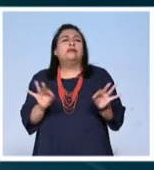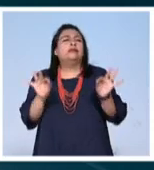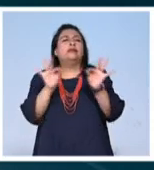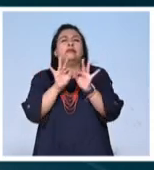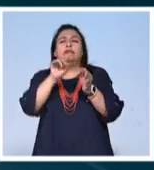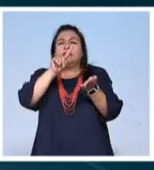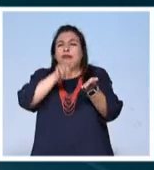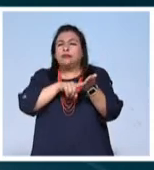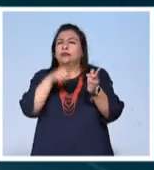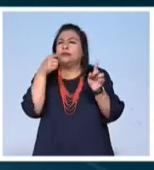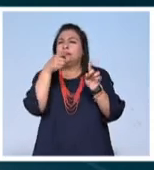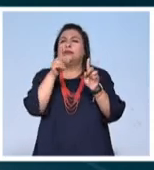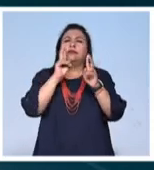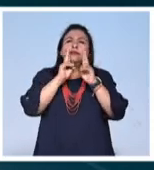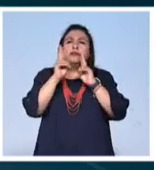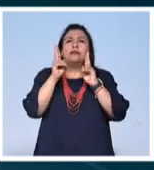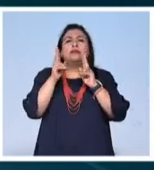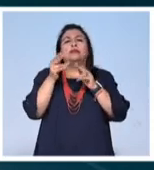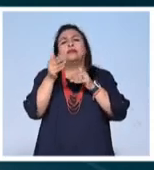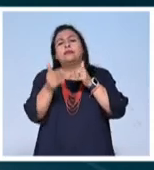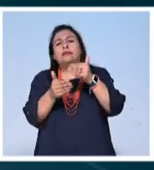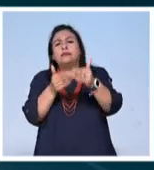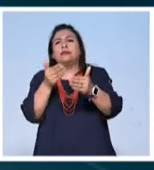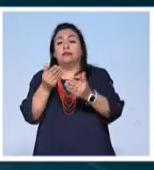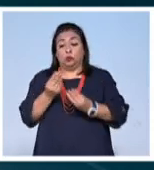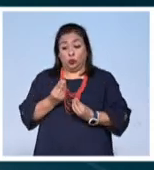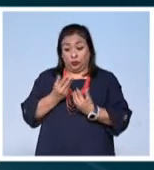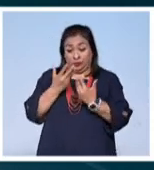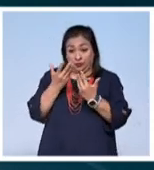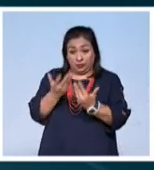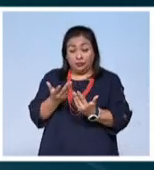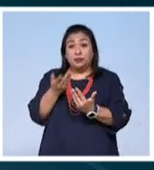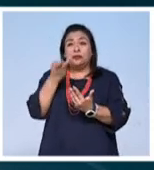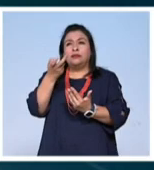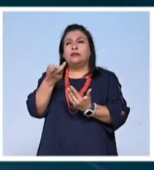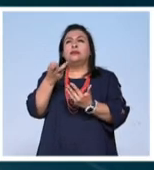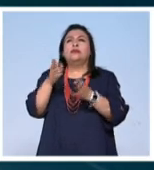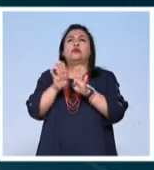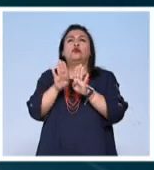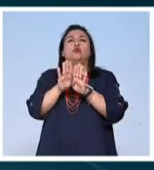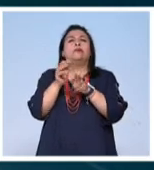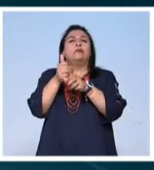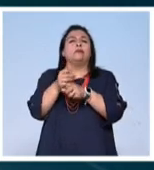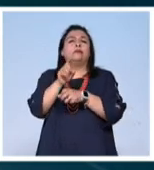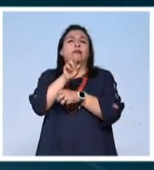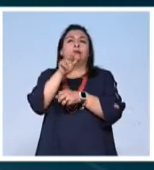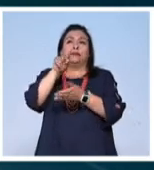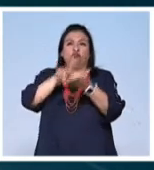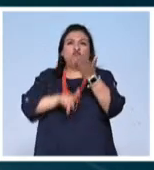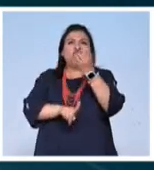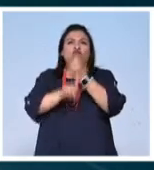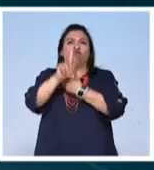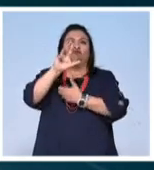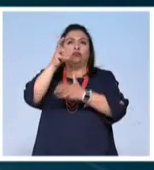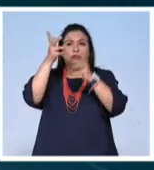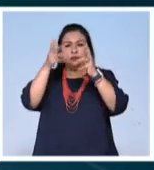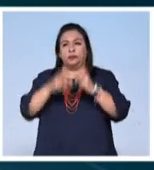la narrativa, el camino y la poesía, el drama en donde surge el conflicto.